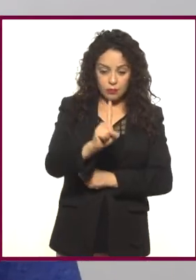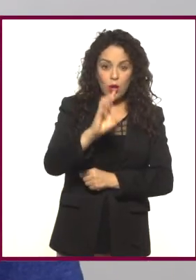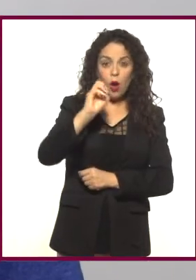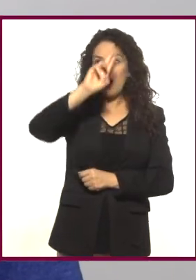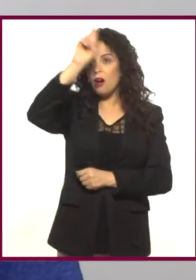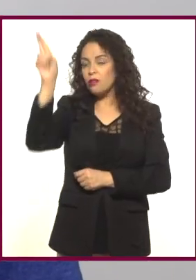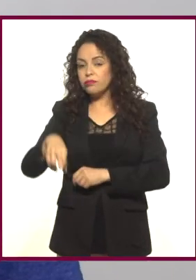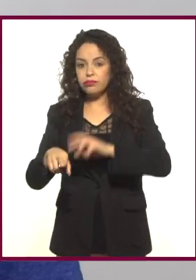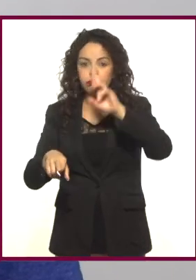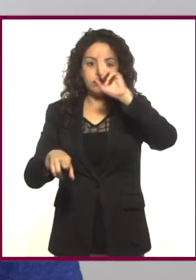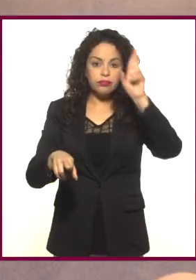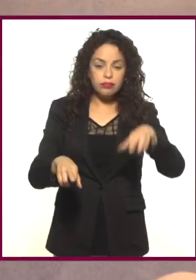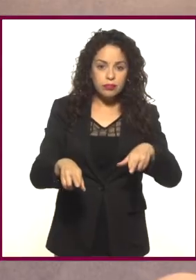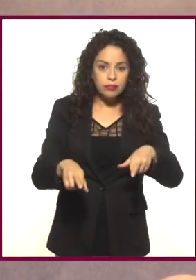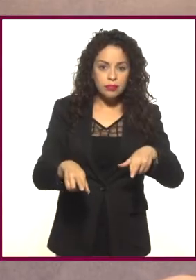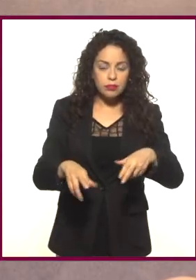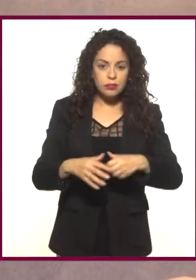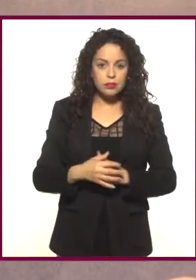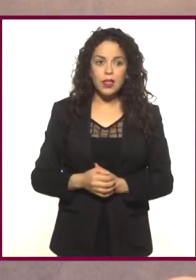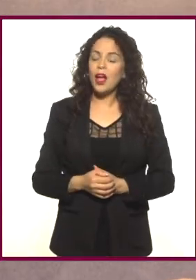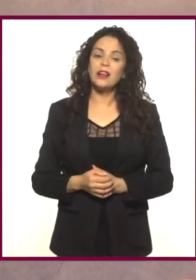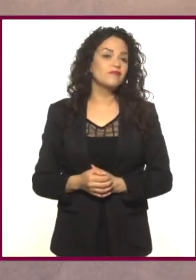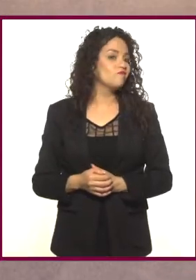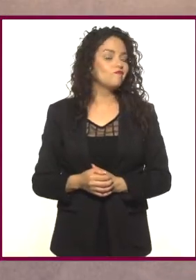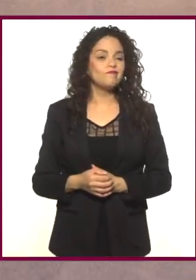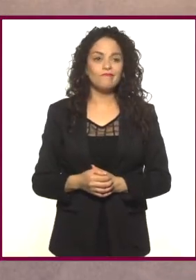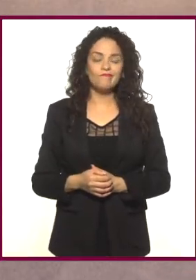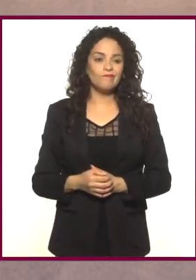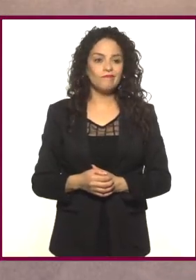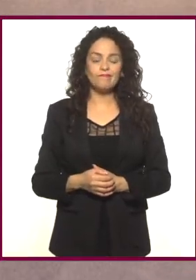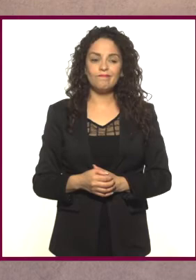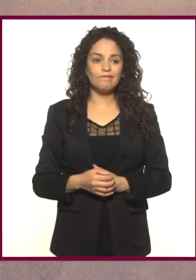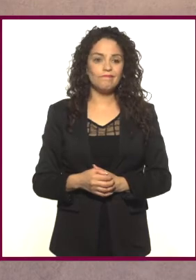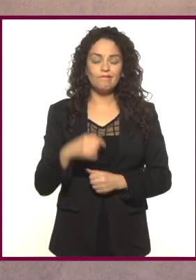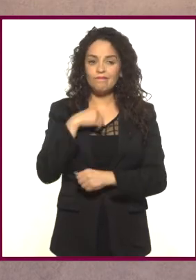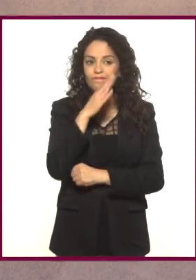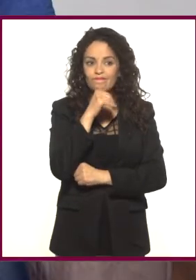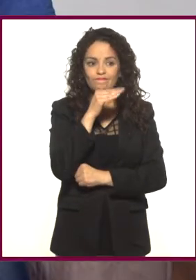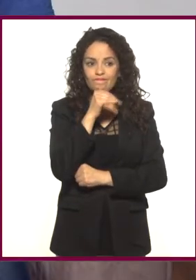¿Cae un rayo? No. No me está funcionando.